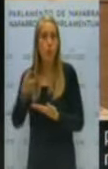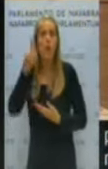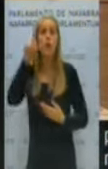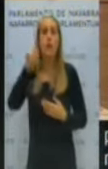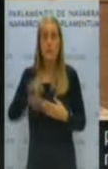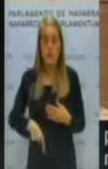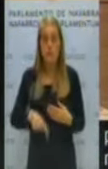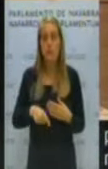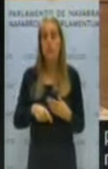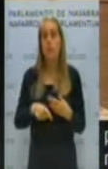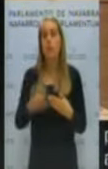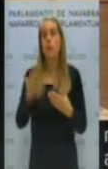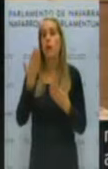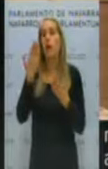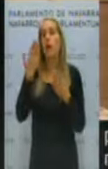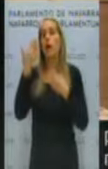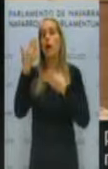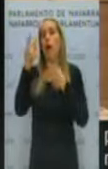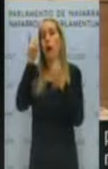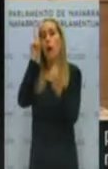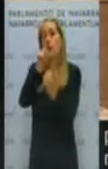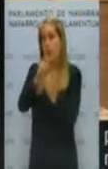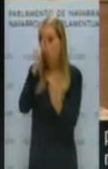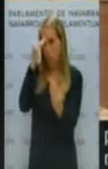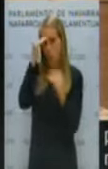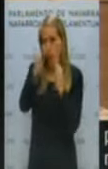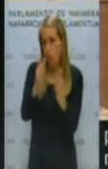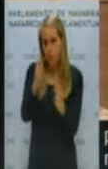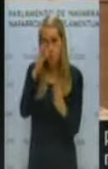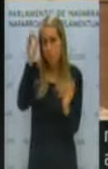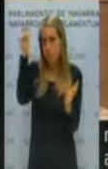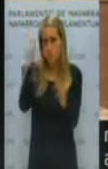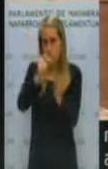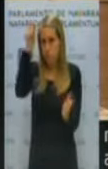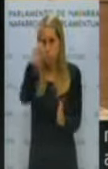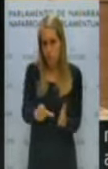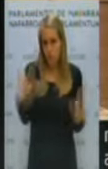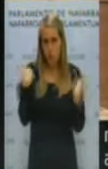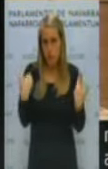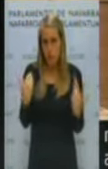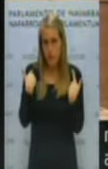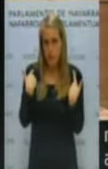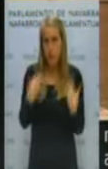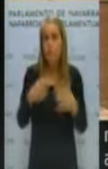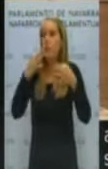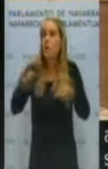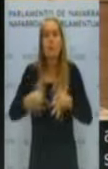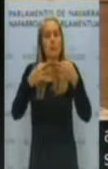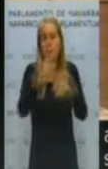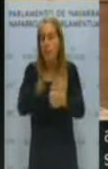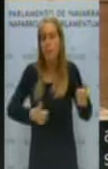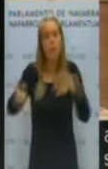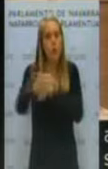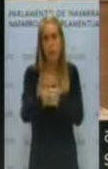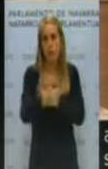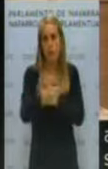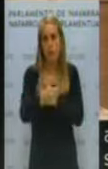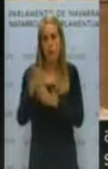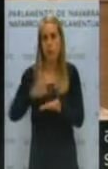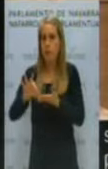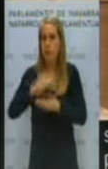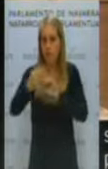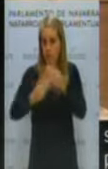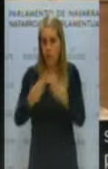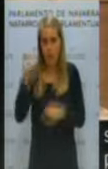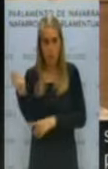atención inmediata a la víctima. Y esa debe ser siempre la prioridad con la que se presta un servicio